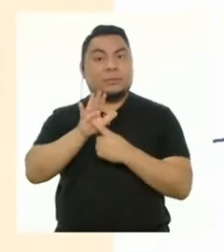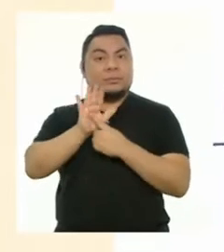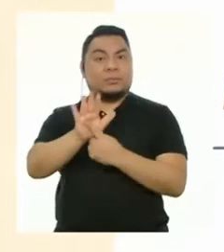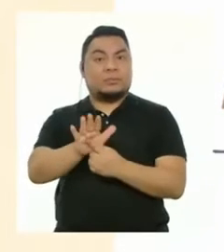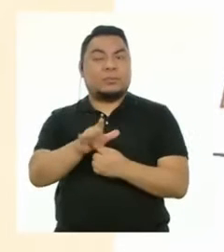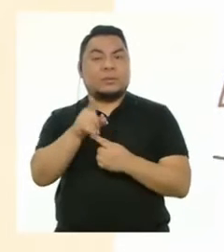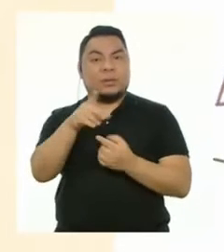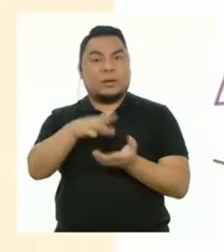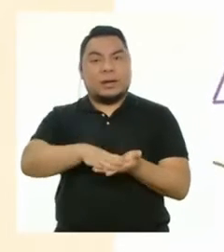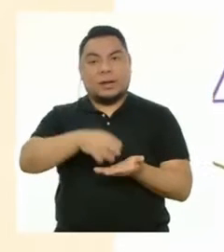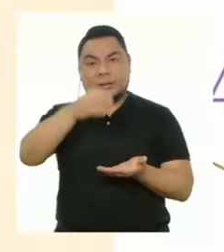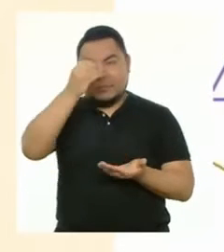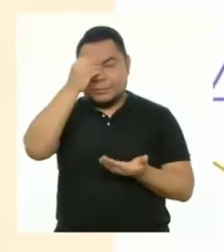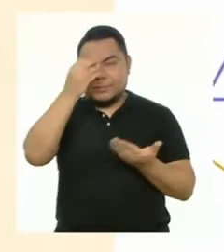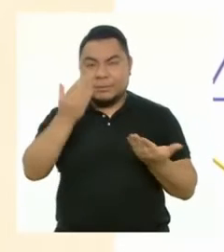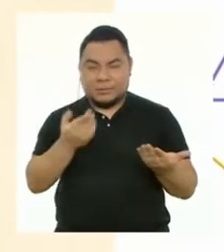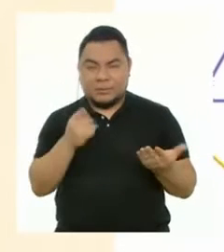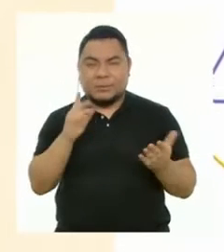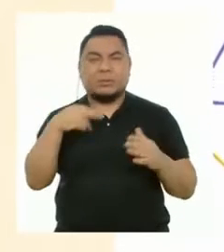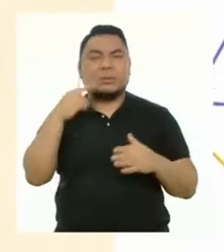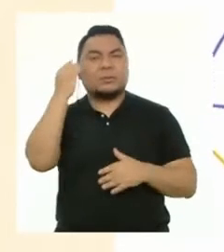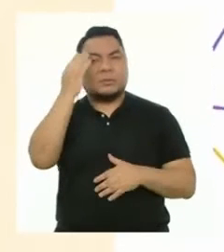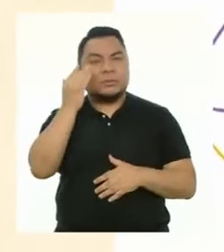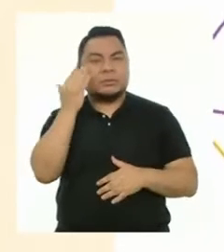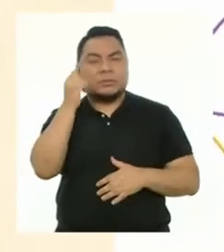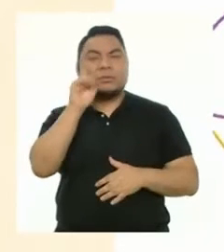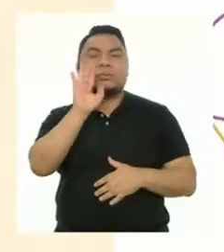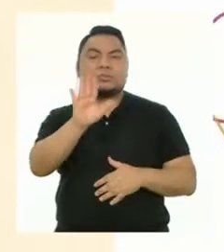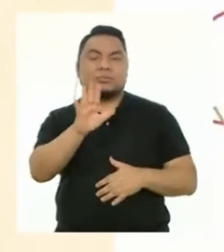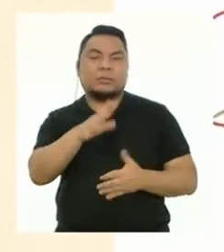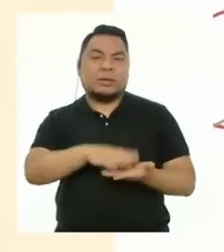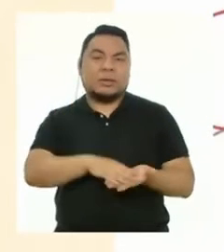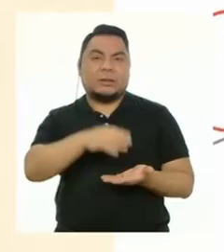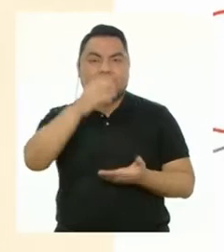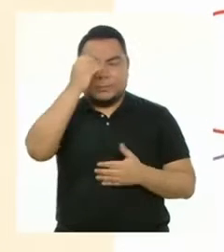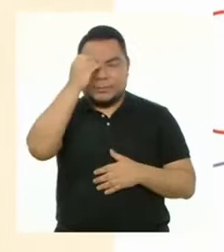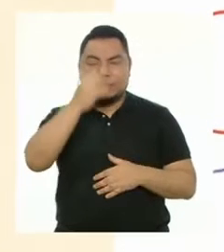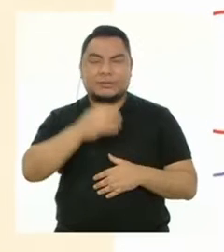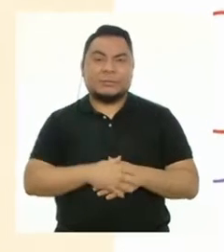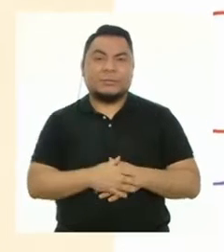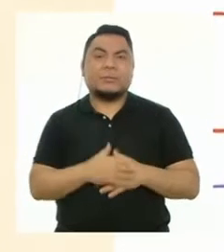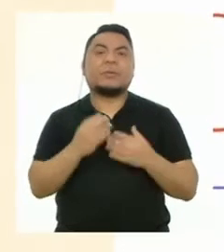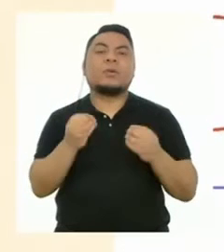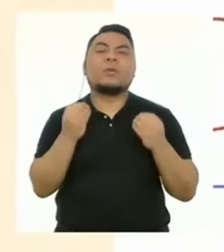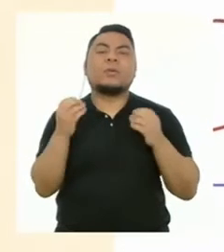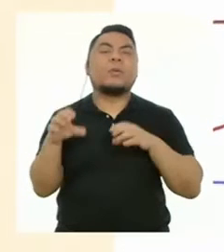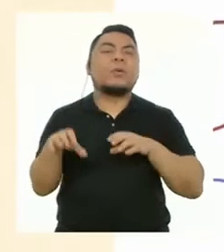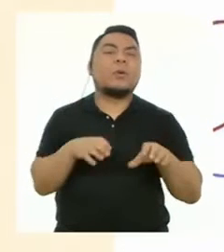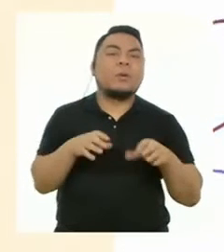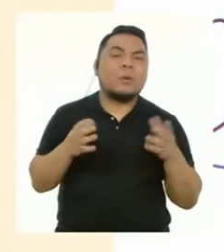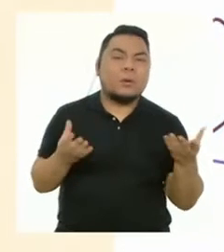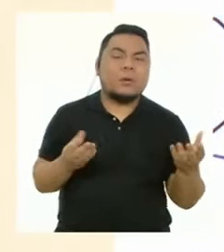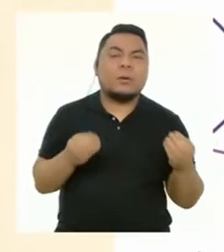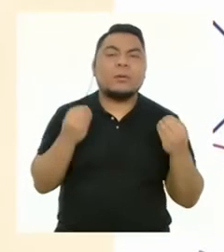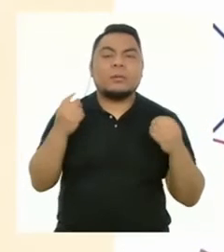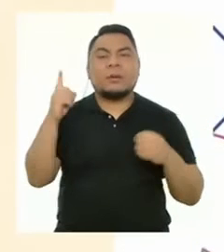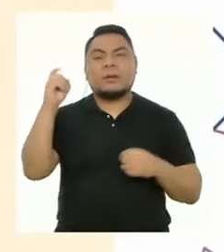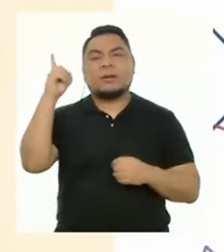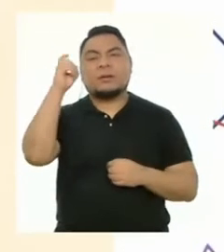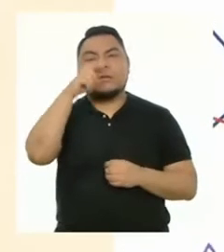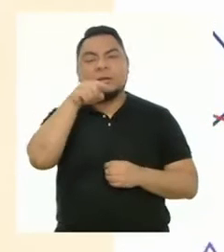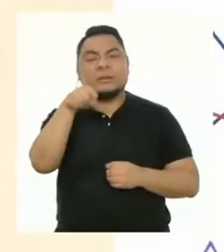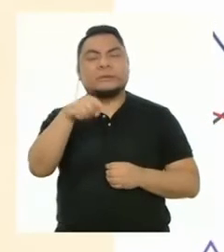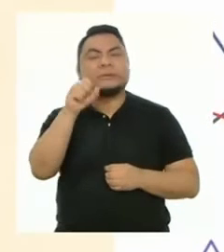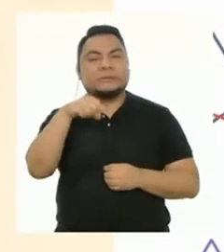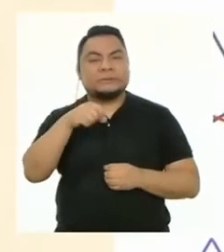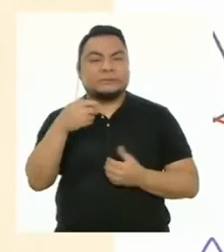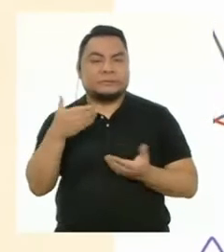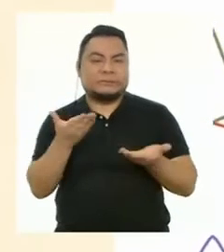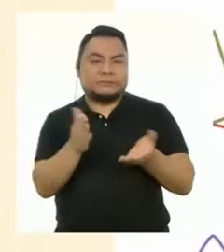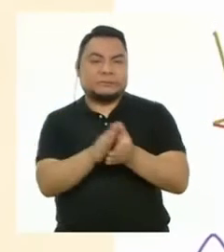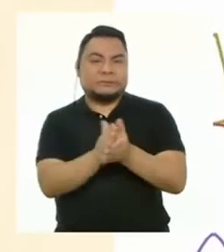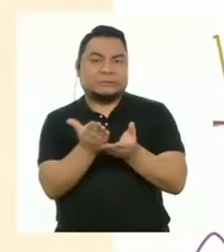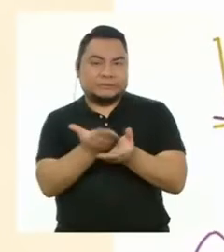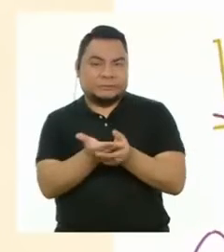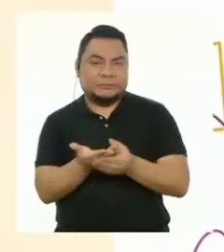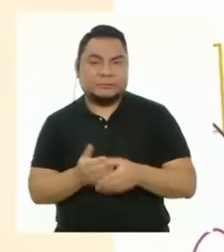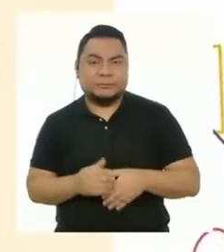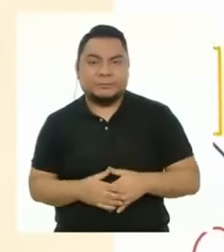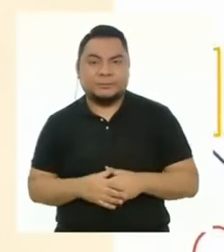demostrar lo que han aprendido y reflexionar sobre su aprendizaje. Cómo lo hicieron y las dificultades que tuvieron.